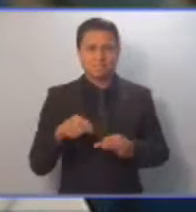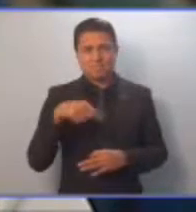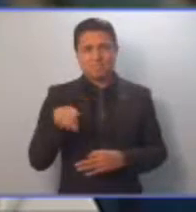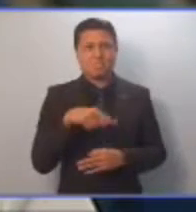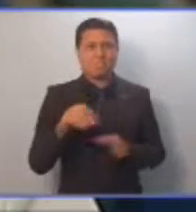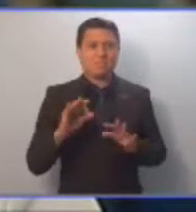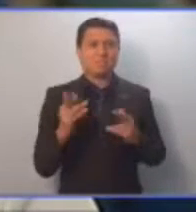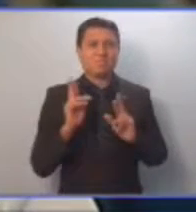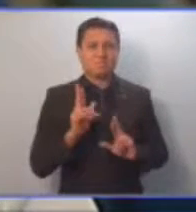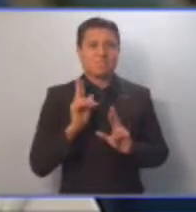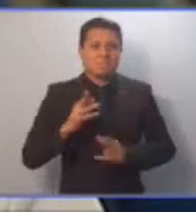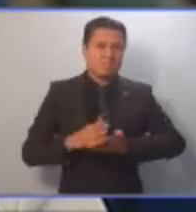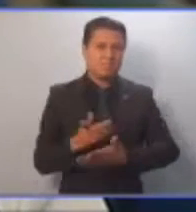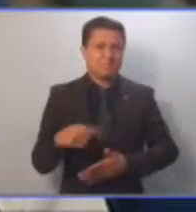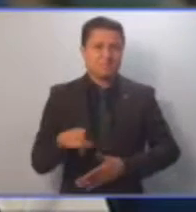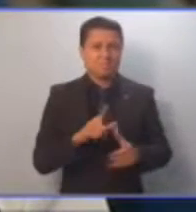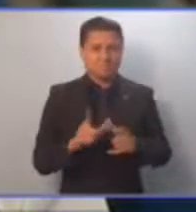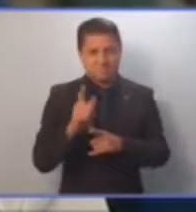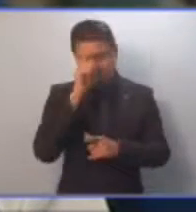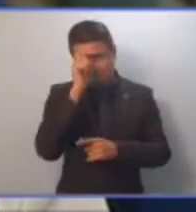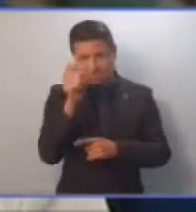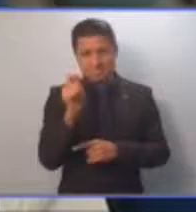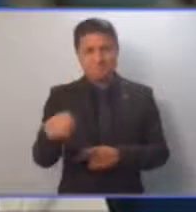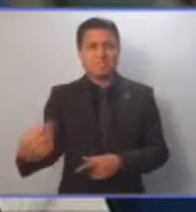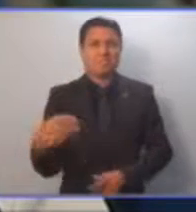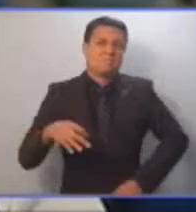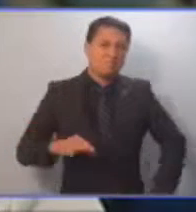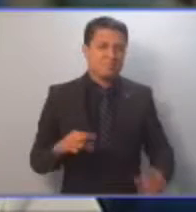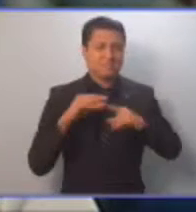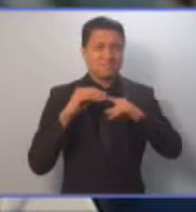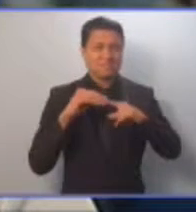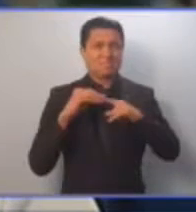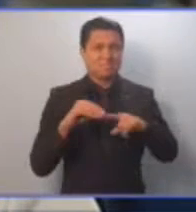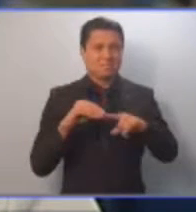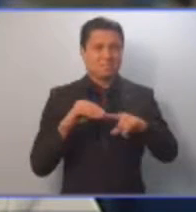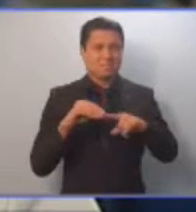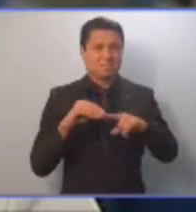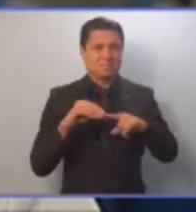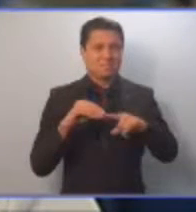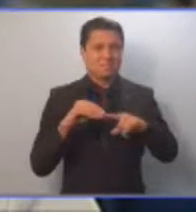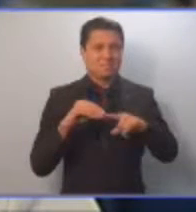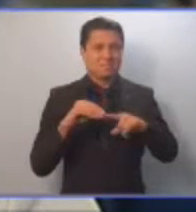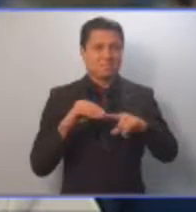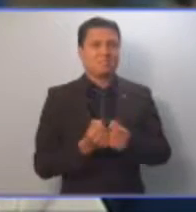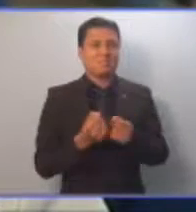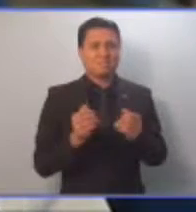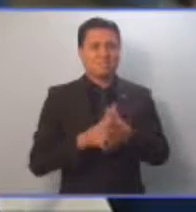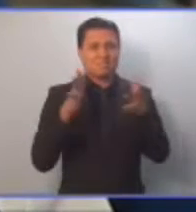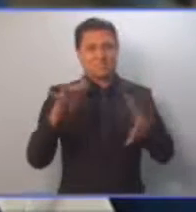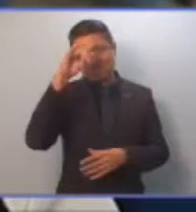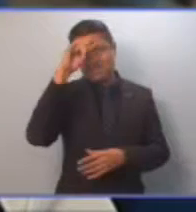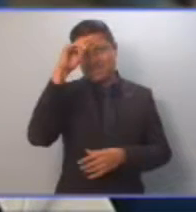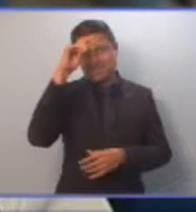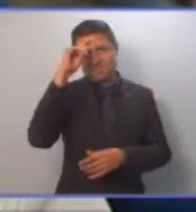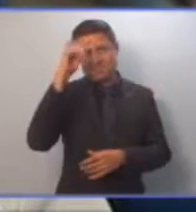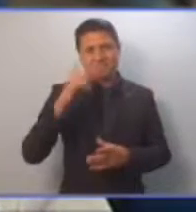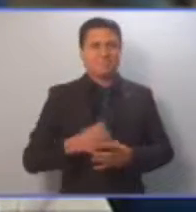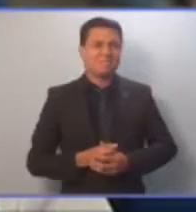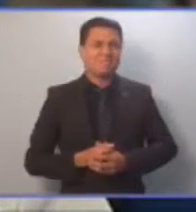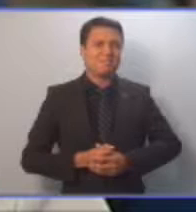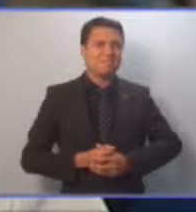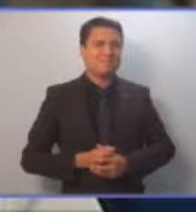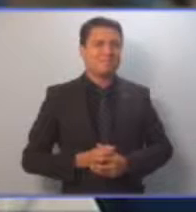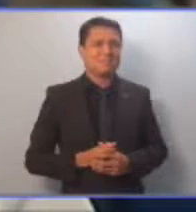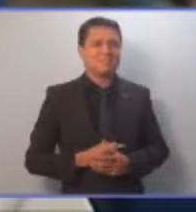Esperamos que a través de este reconocimiento especial, reconocer esa gran labor que realiza toda la